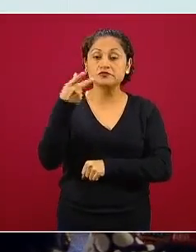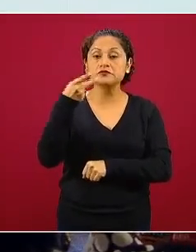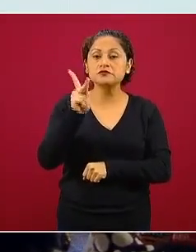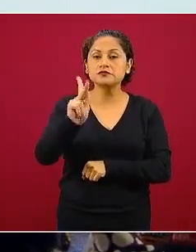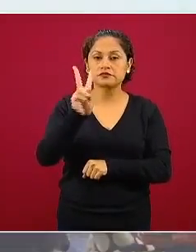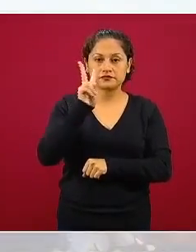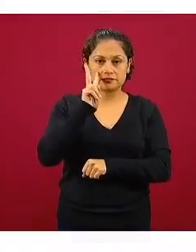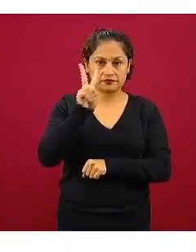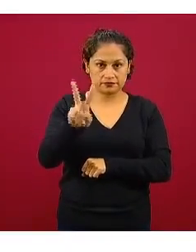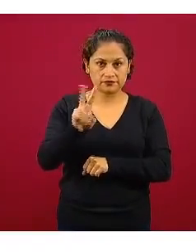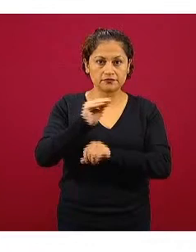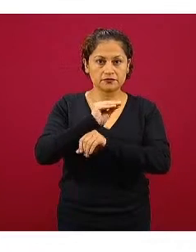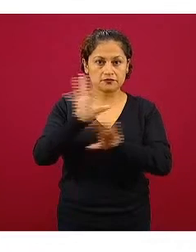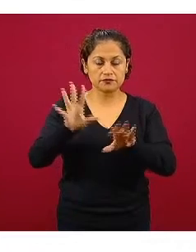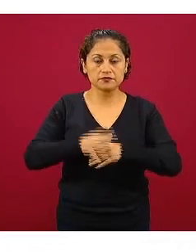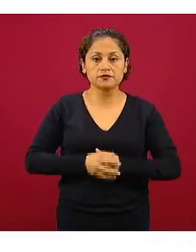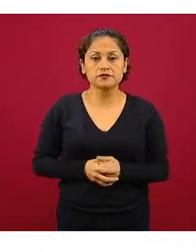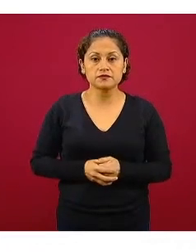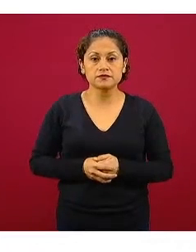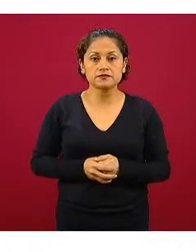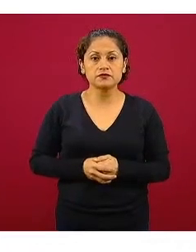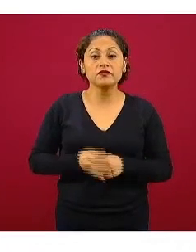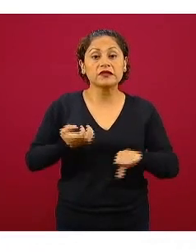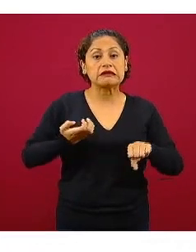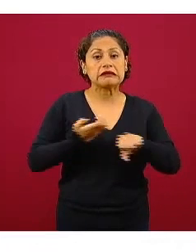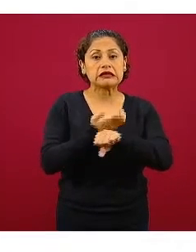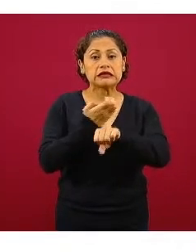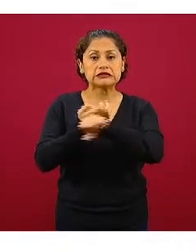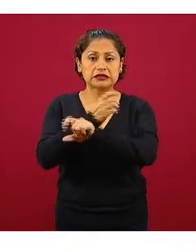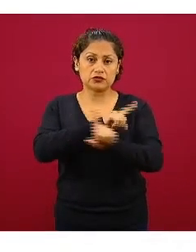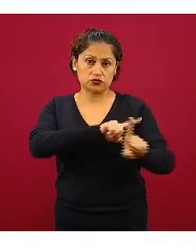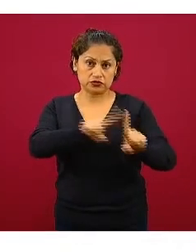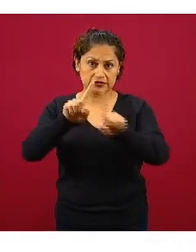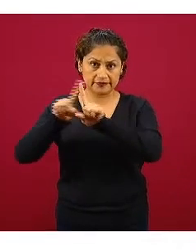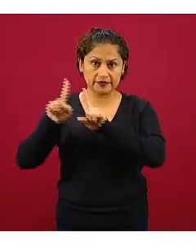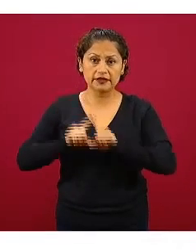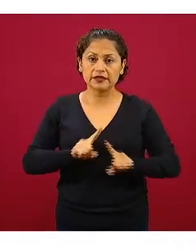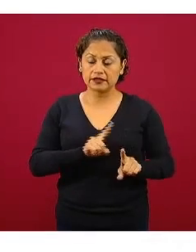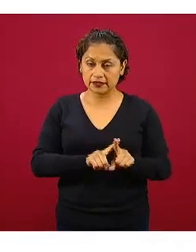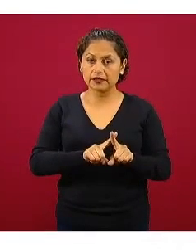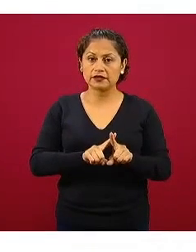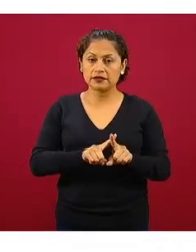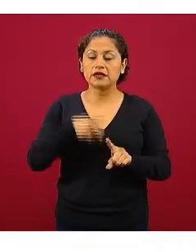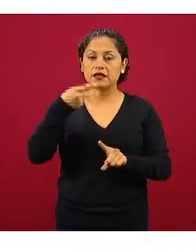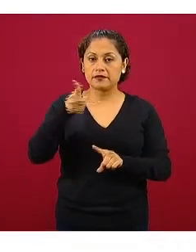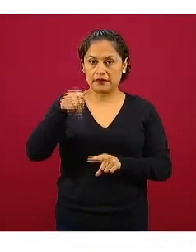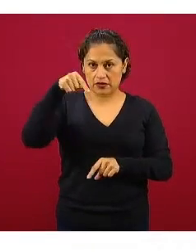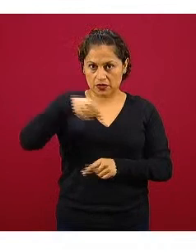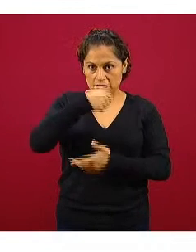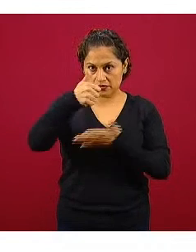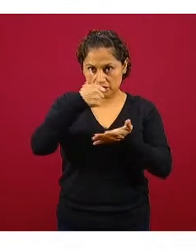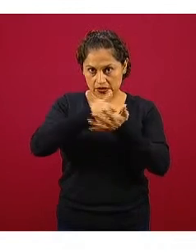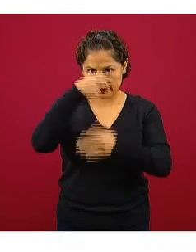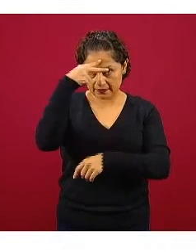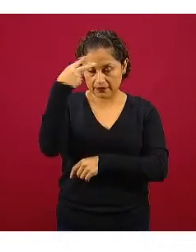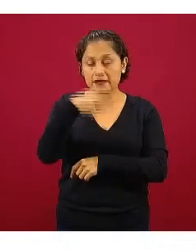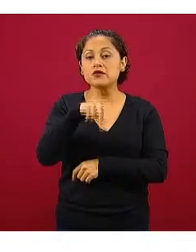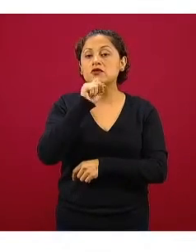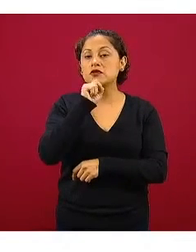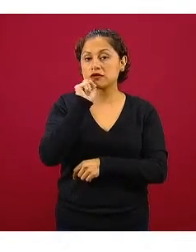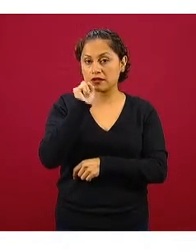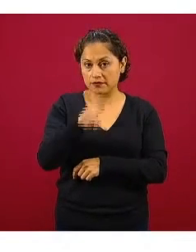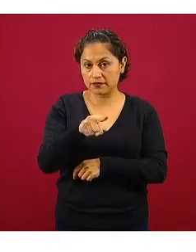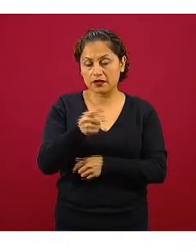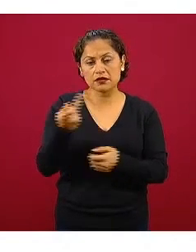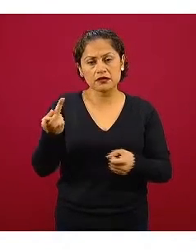aclaración en las entidades federativas en particular aunque también ocurre en la Ciudad de México es un hecho común